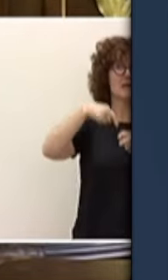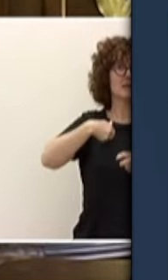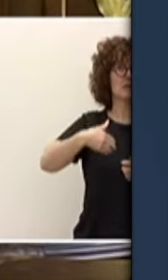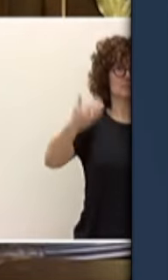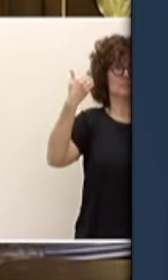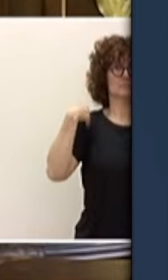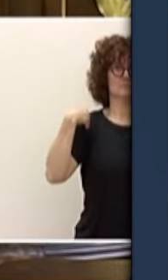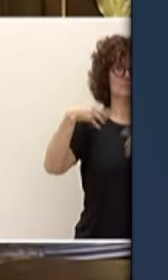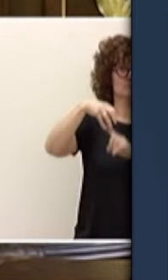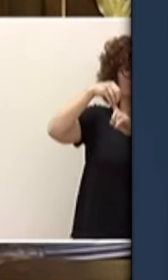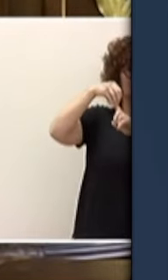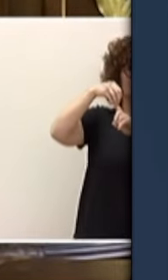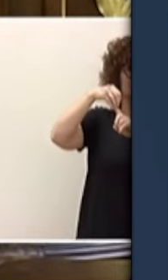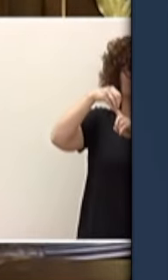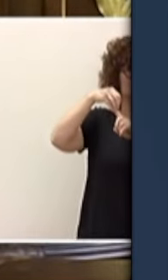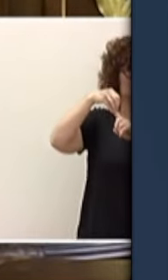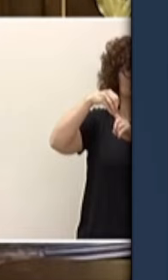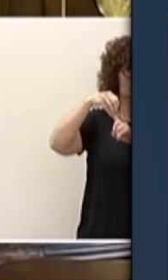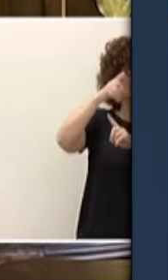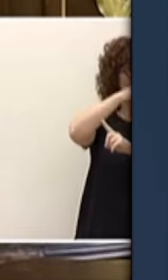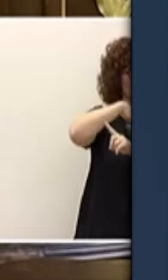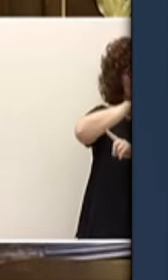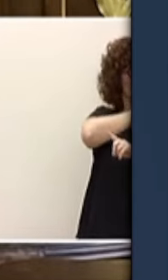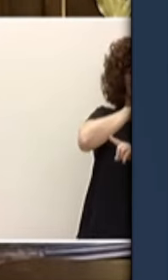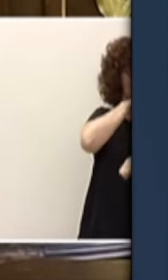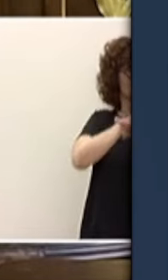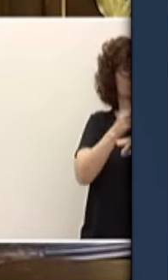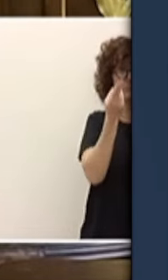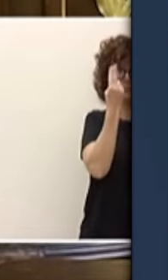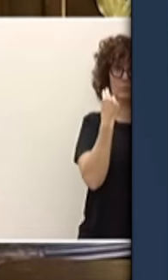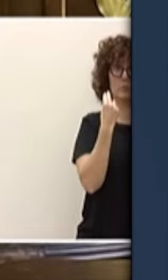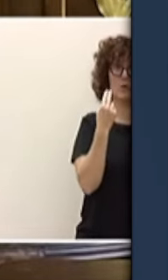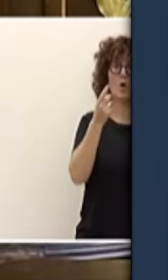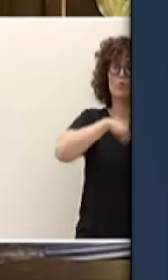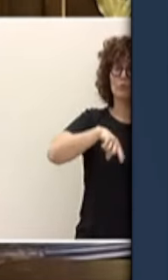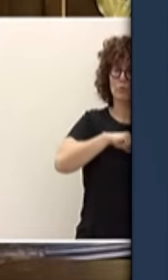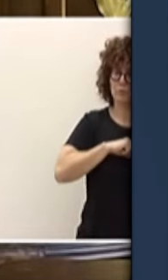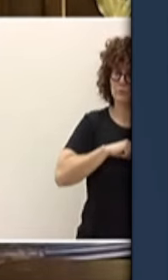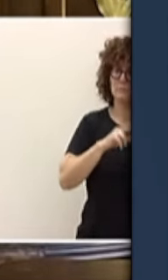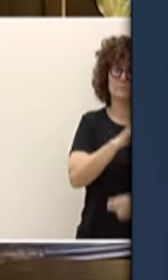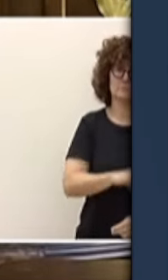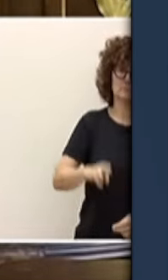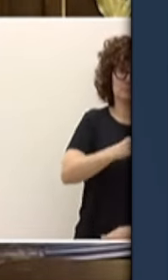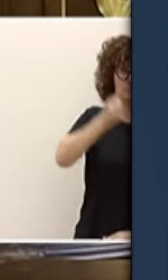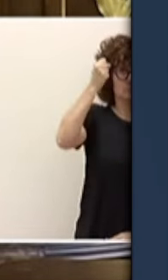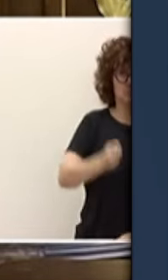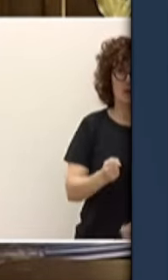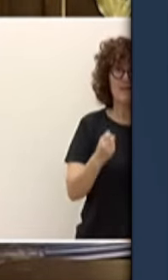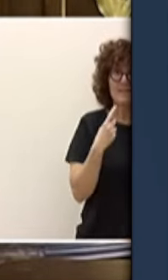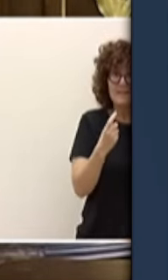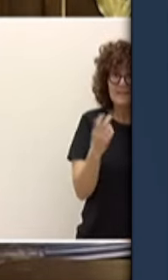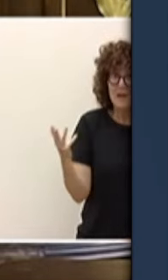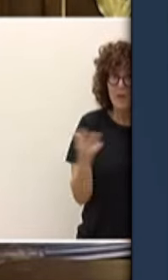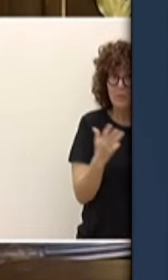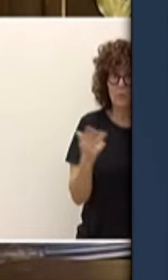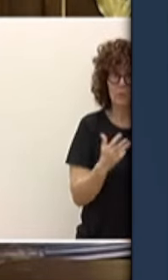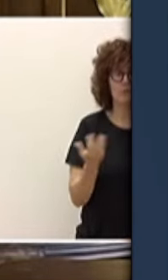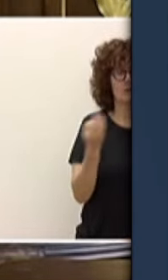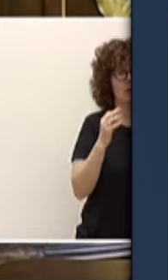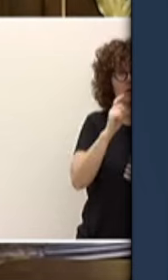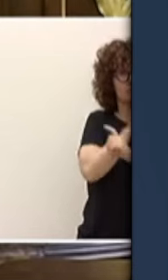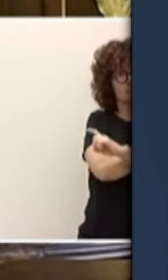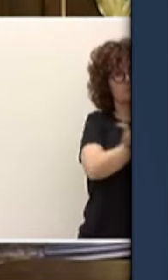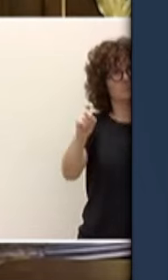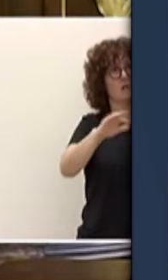nosotros seguiremos insistiendo en la necesidad urgente de mandar un mensaje al mundo y a todas esas personas que ven nuestro país